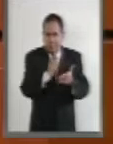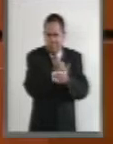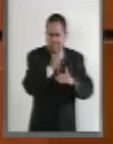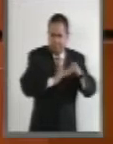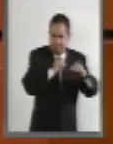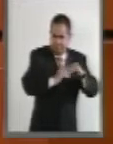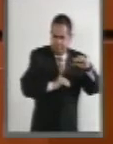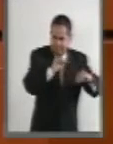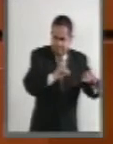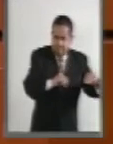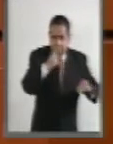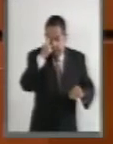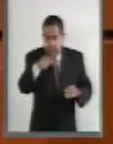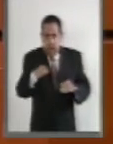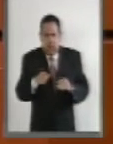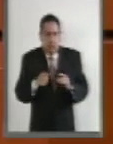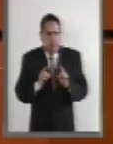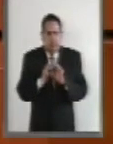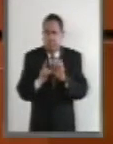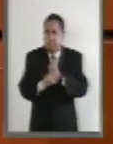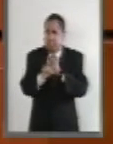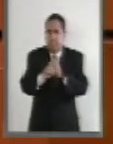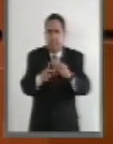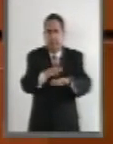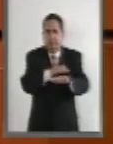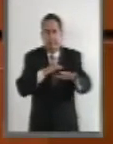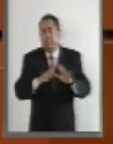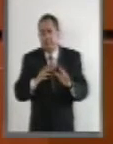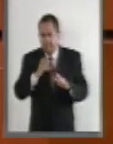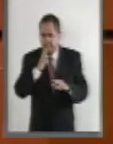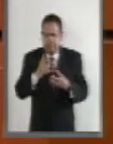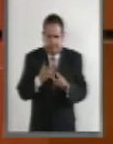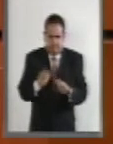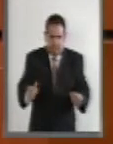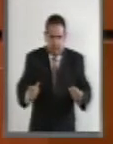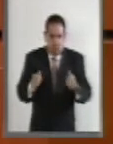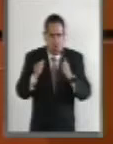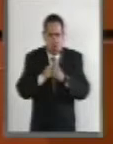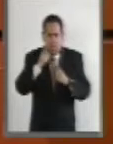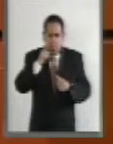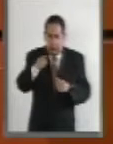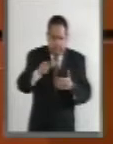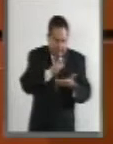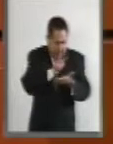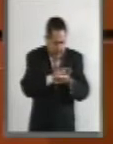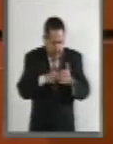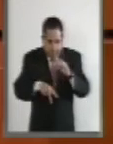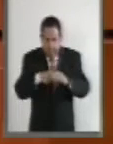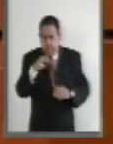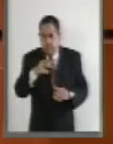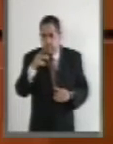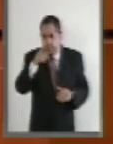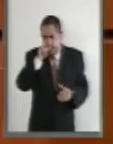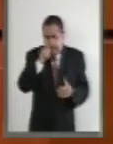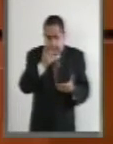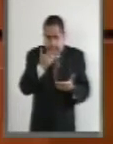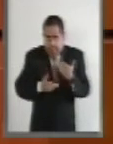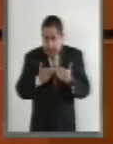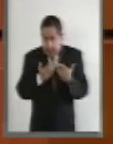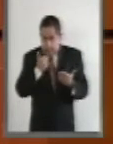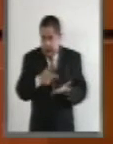a fin de solucionar los problemas en la materia a causa de lagunas legales que han tenido como